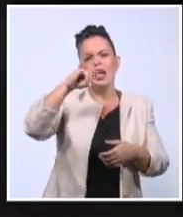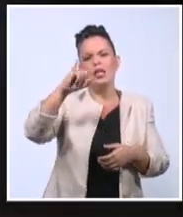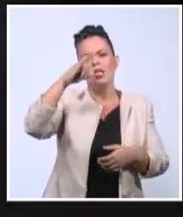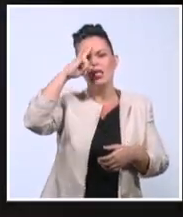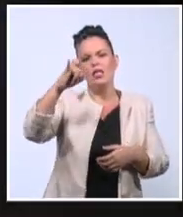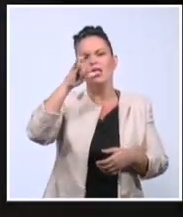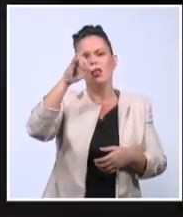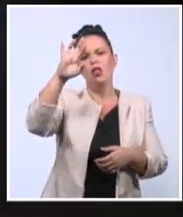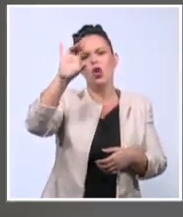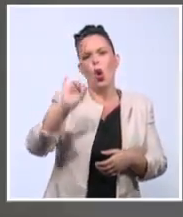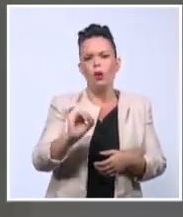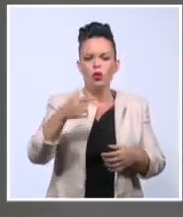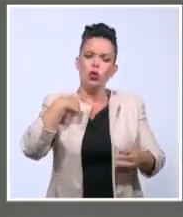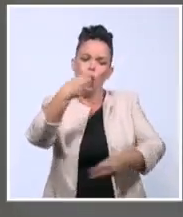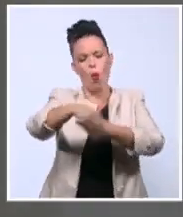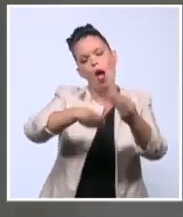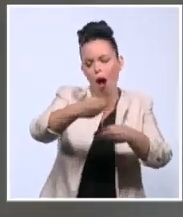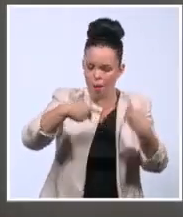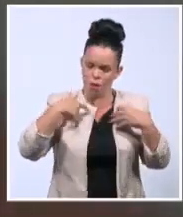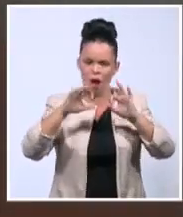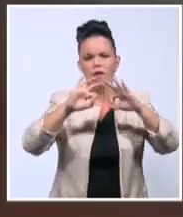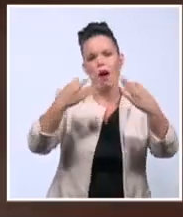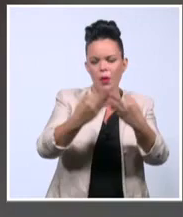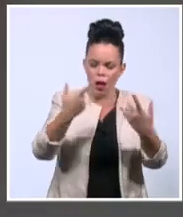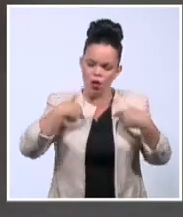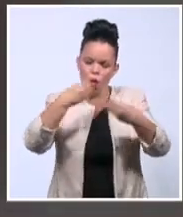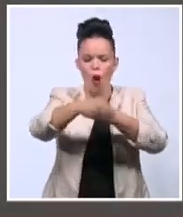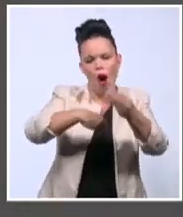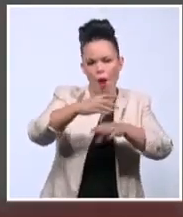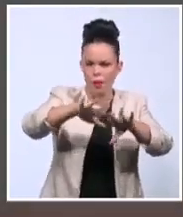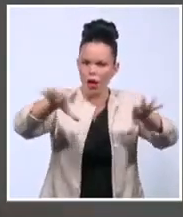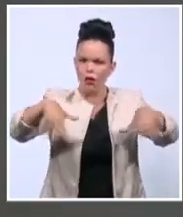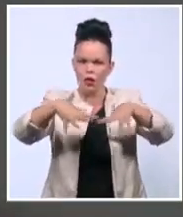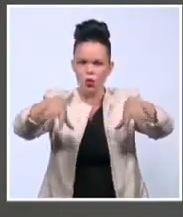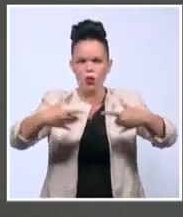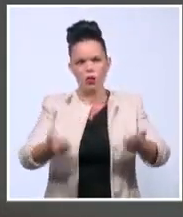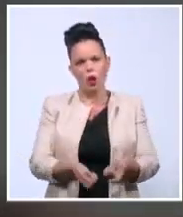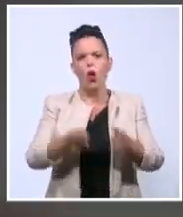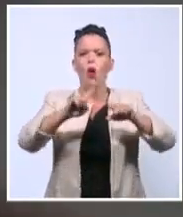yo voy a cambiar la familia yo voy a cambiar por persona